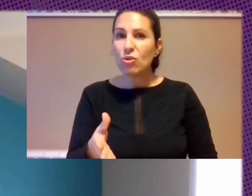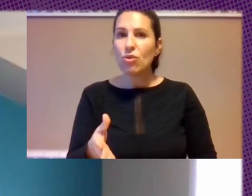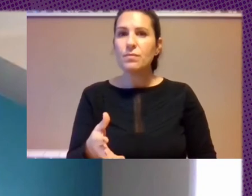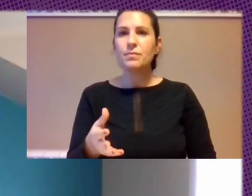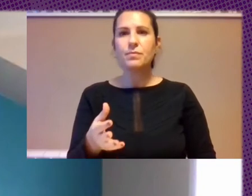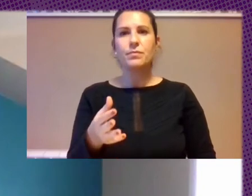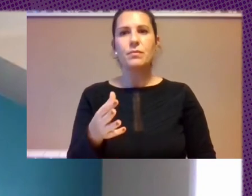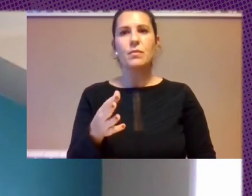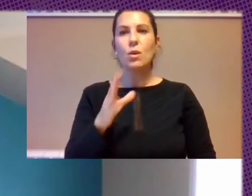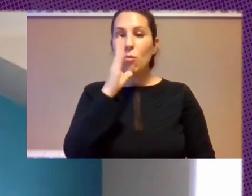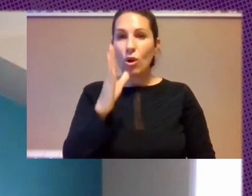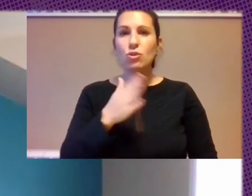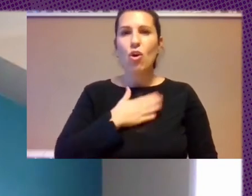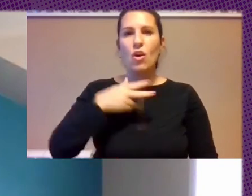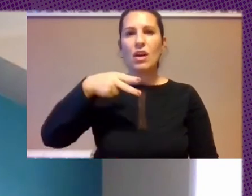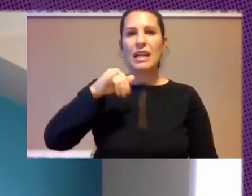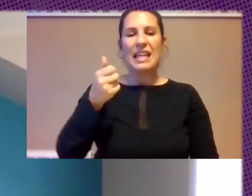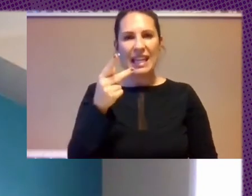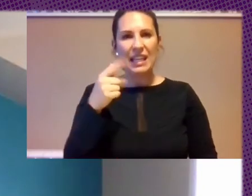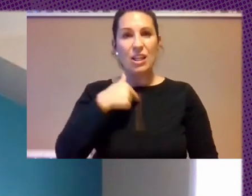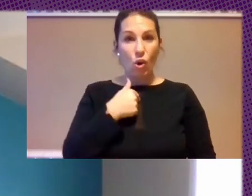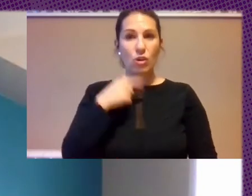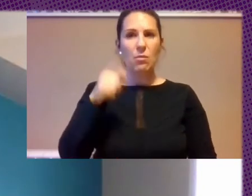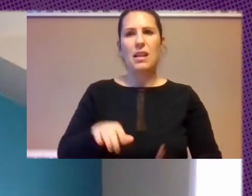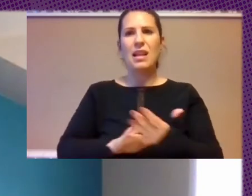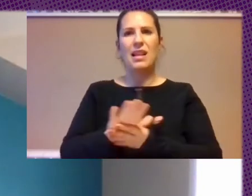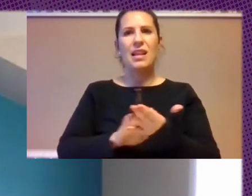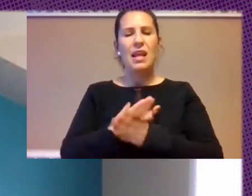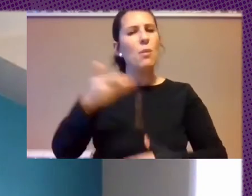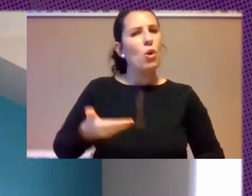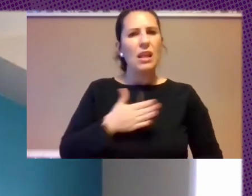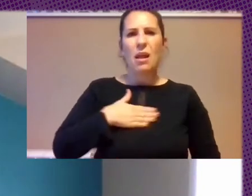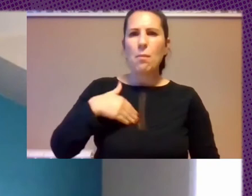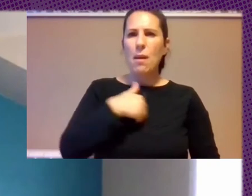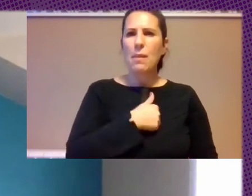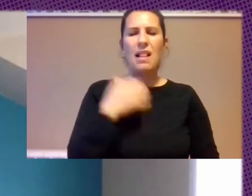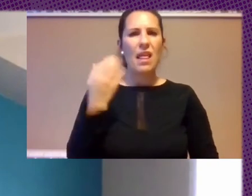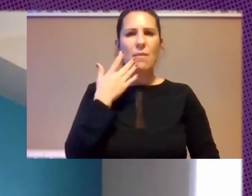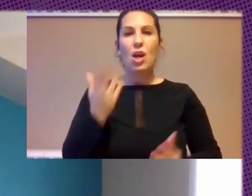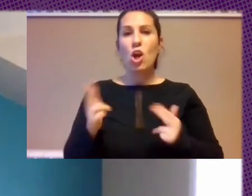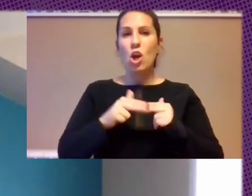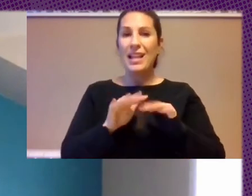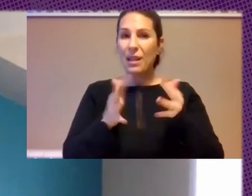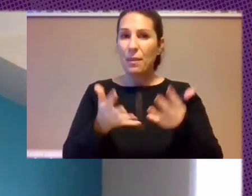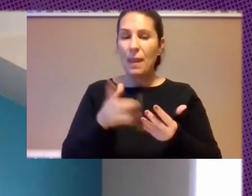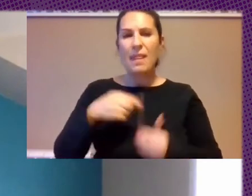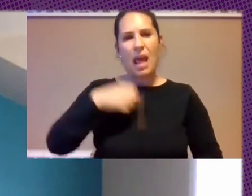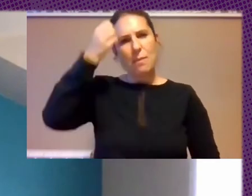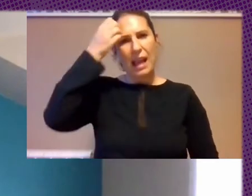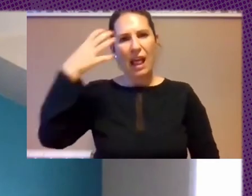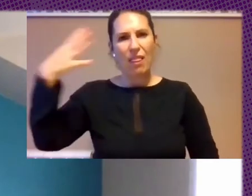Nick Y Yo Hablamos También Del Importante Papel Que Tiene Que Jugar La Creatividad Y La Imaginación